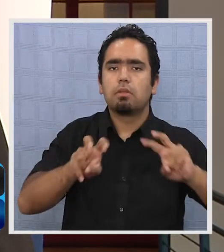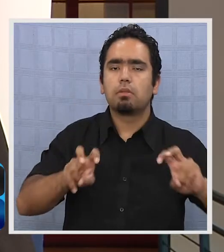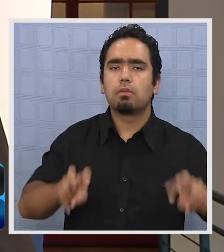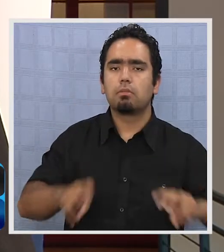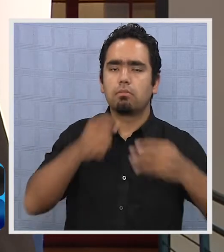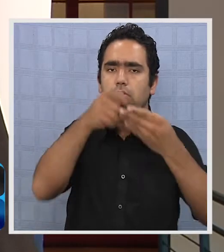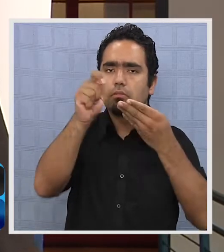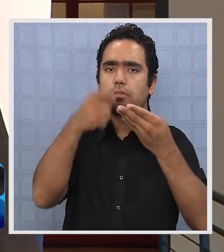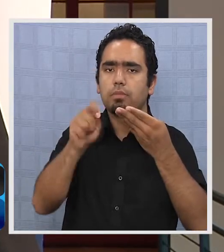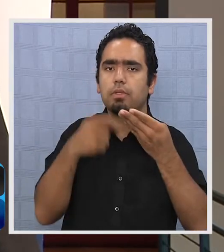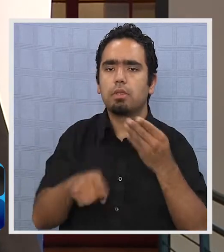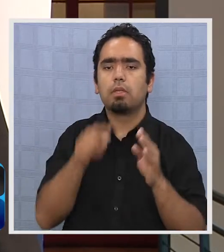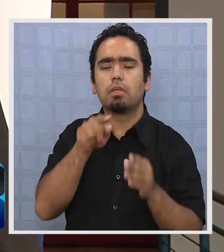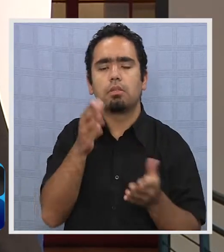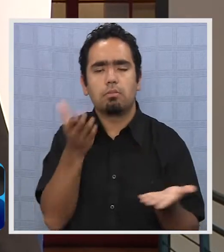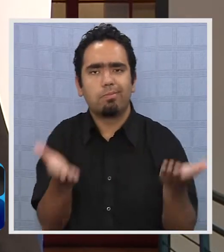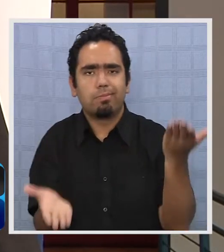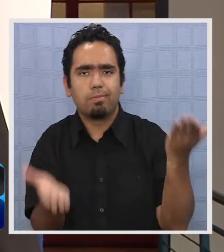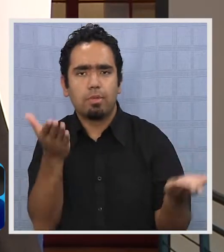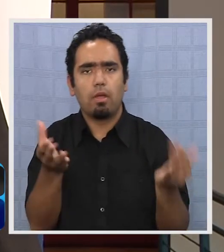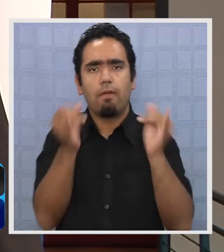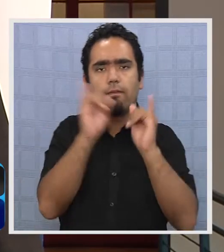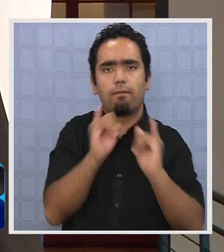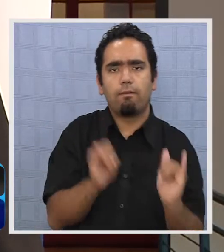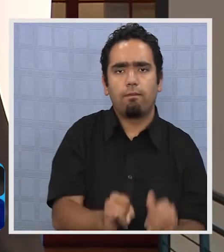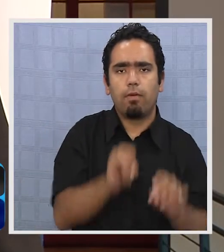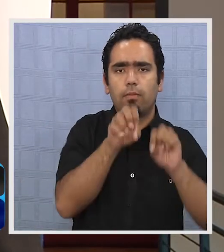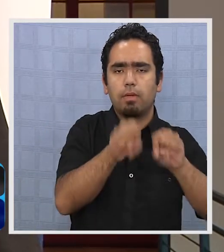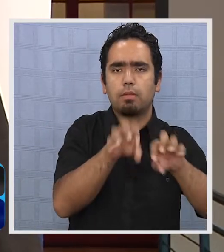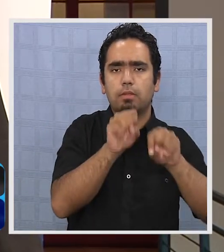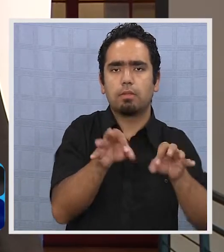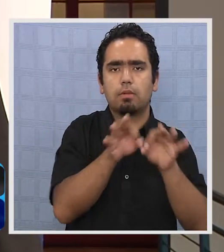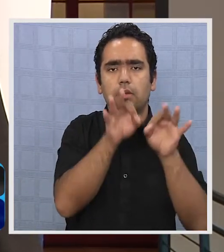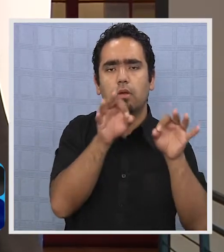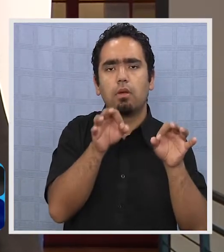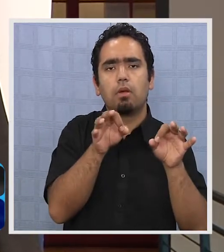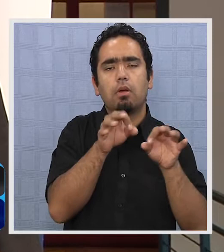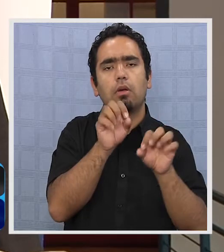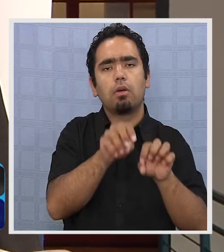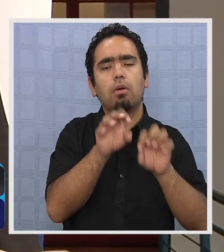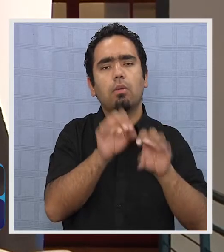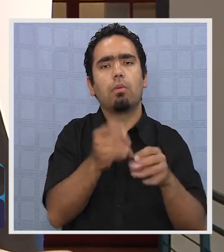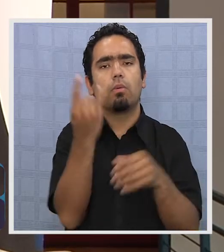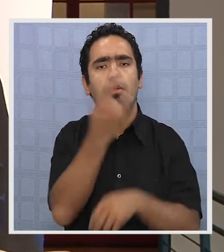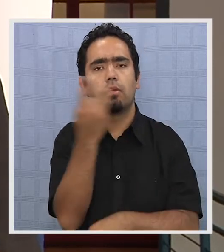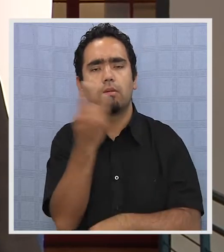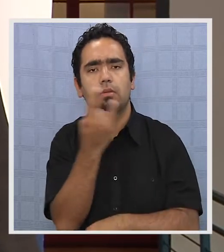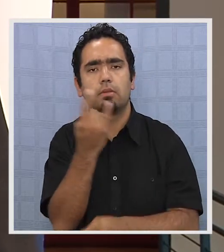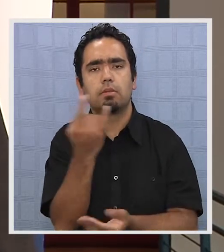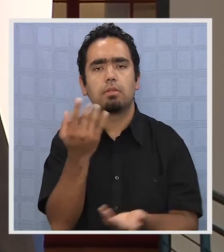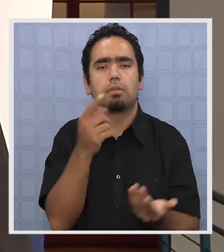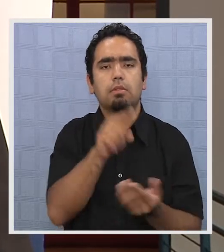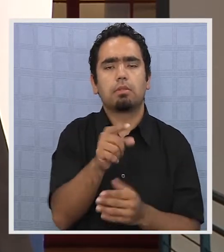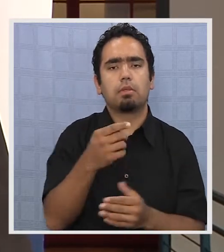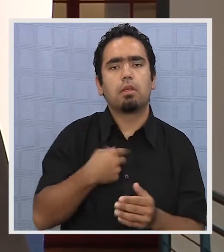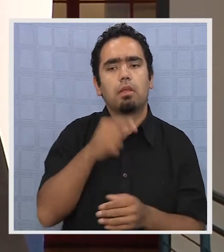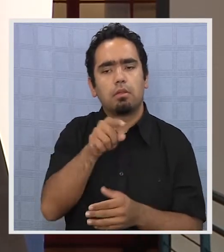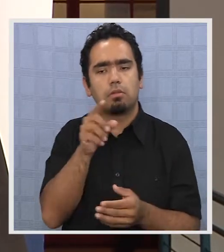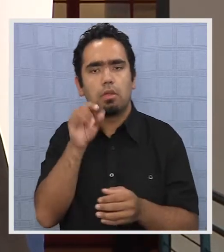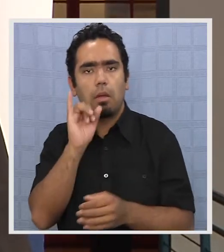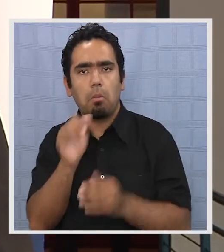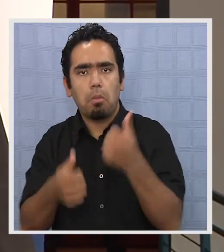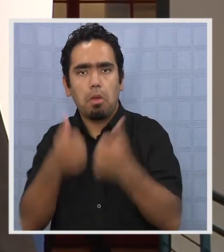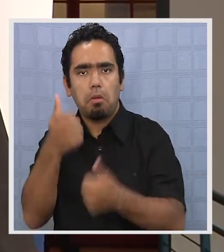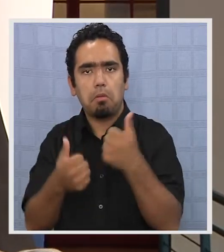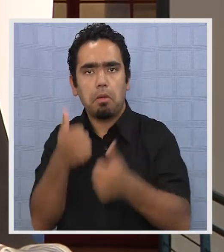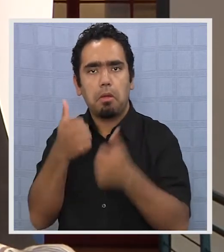rigurosos, de examinación para que sirva de contrapunto a la formación que entregan las universidades en todos los países del mundo. Entonces la prueba inicia es